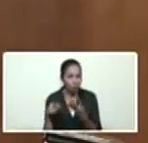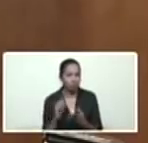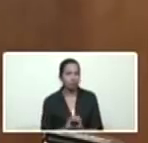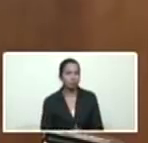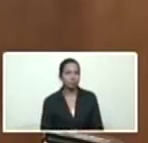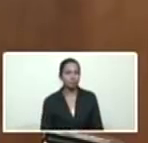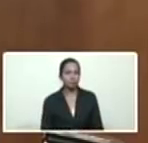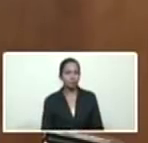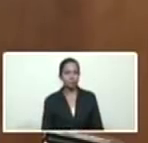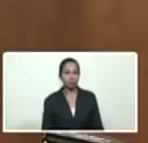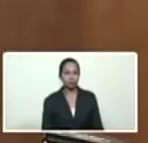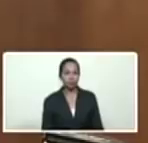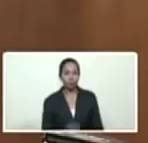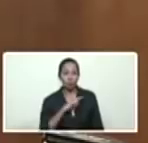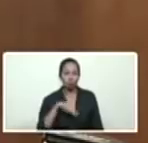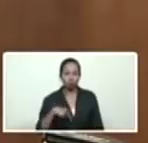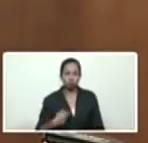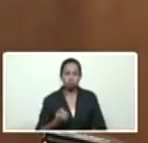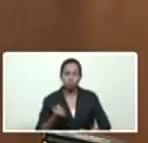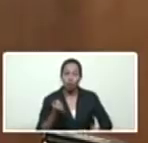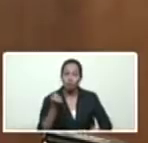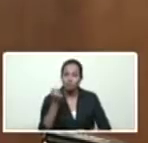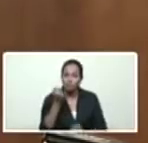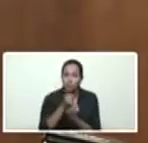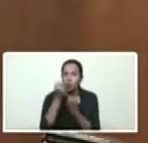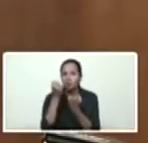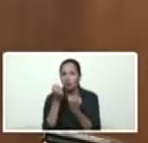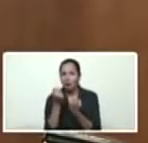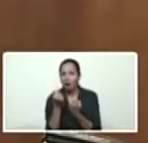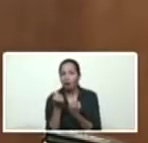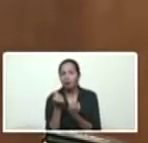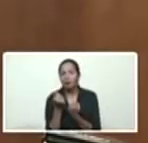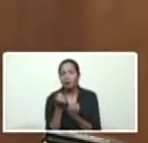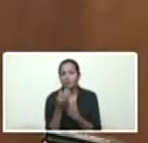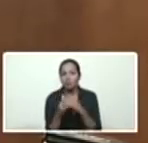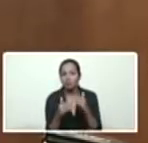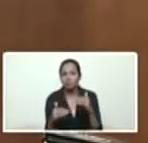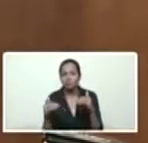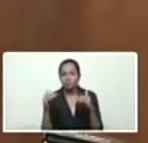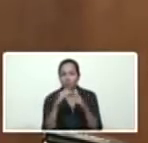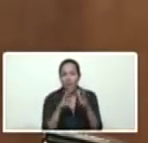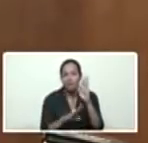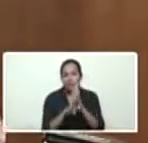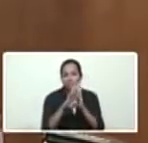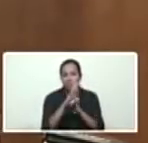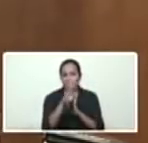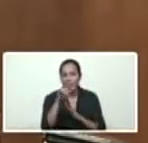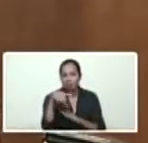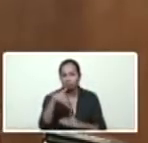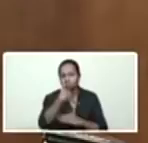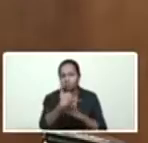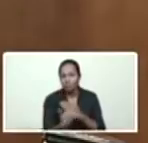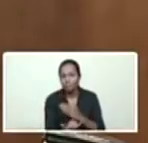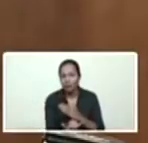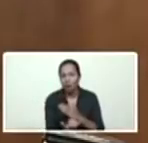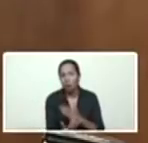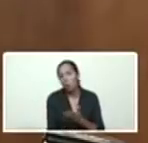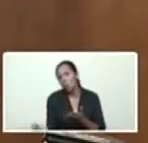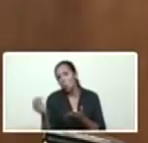para fortalecer y para abordar, asumir y desarrollar este plan de esta nueva etapa.